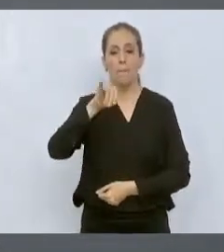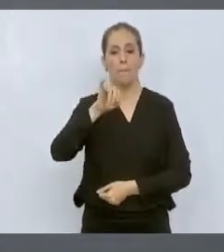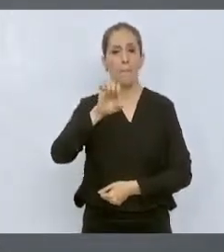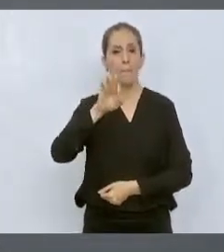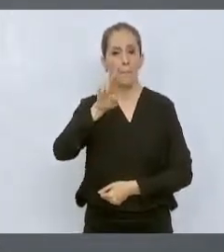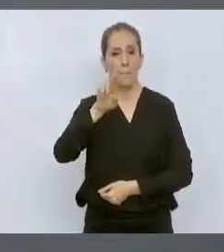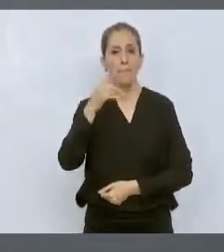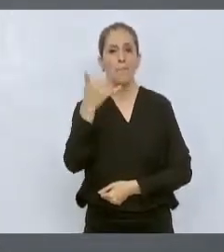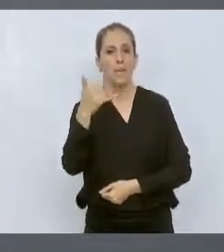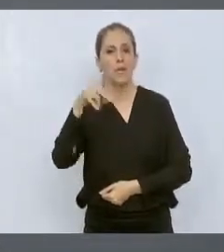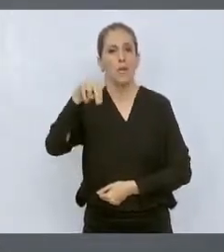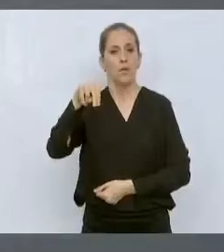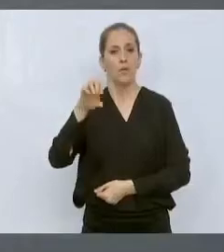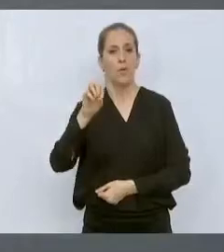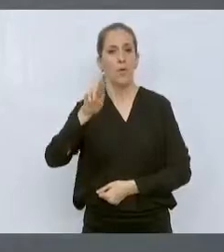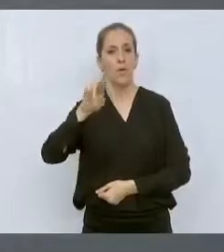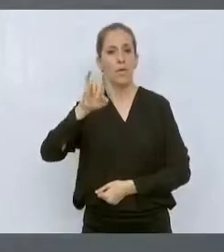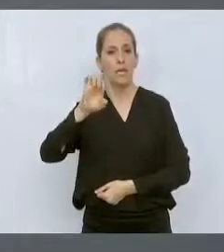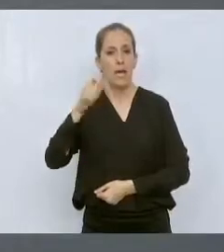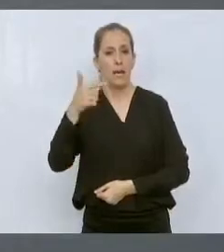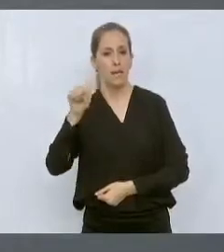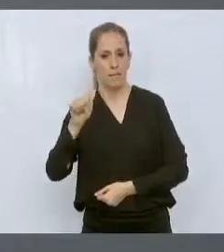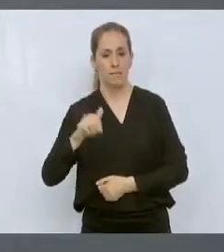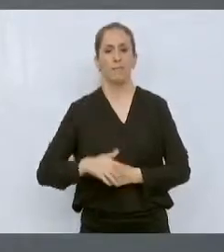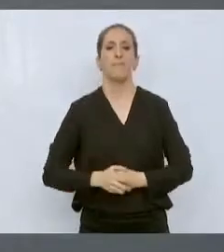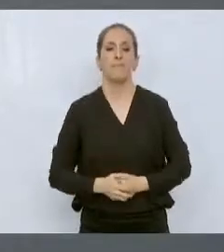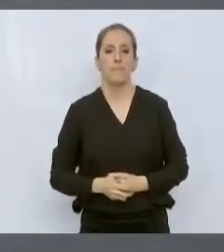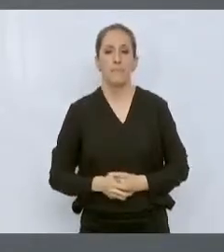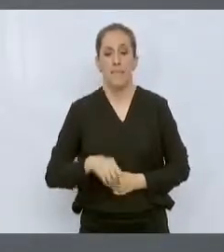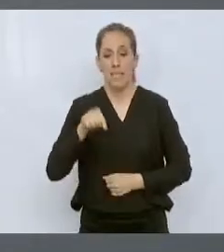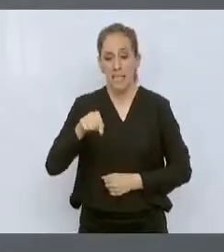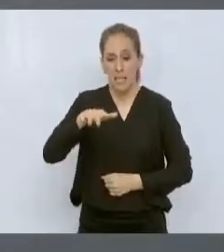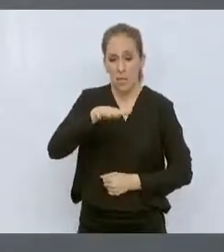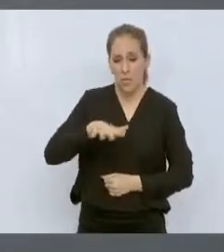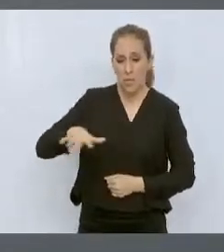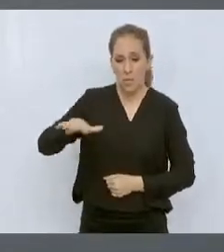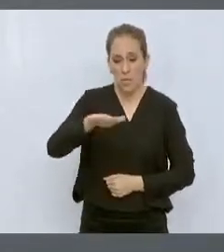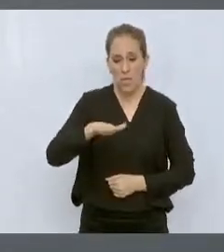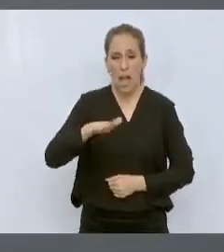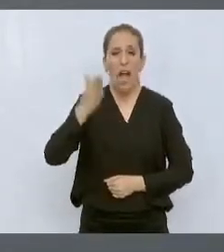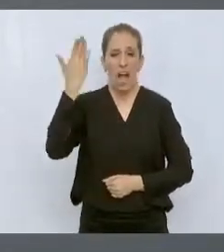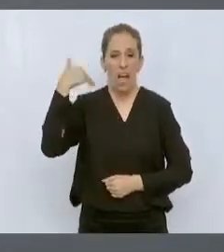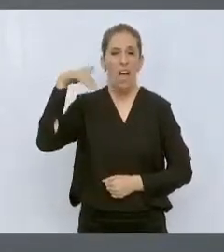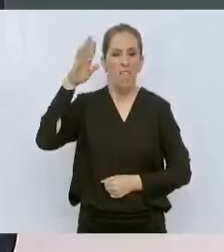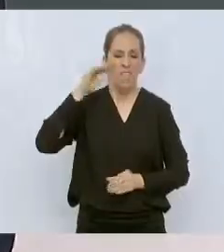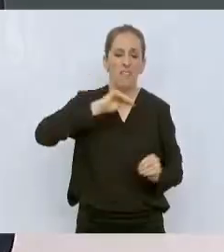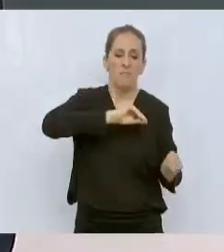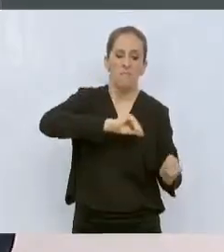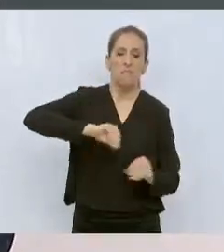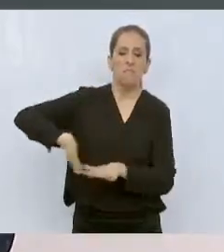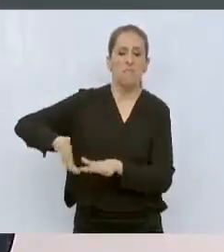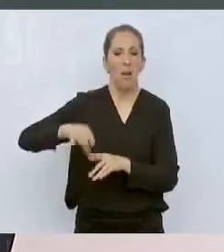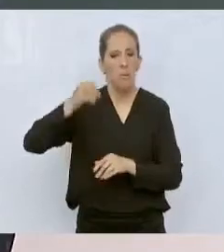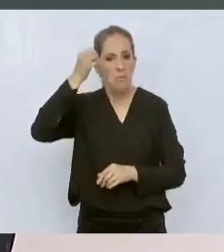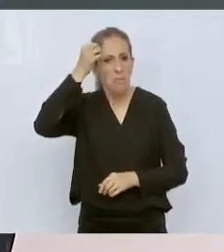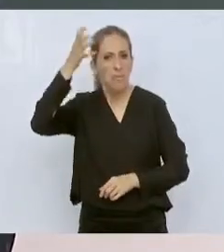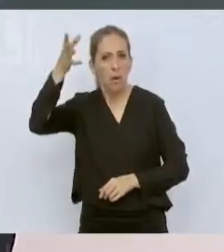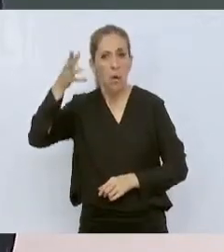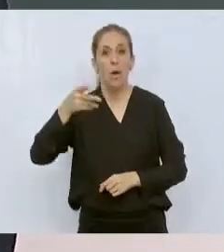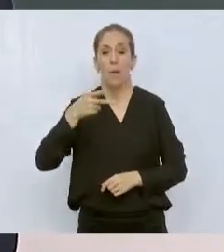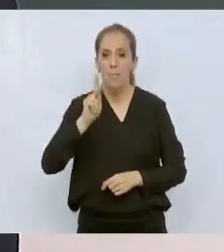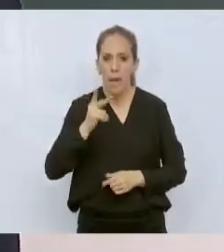de abandono, usted lo ha dicho muchas veces, estábamos pensando siempre en una escuela normal,